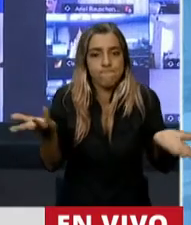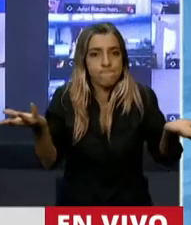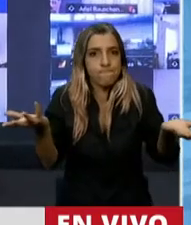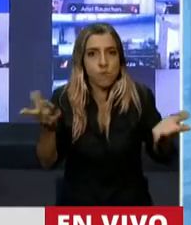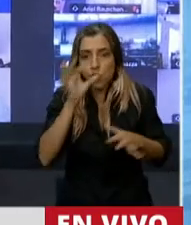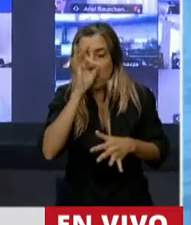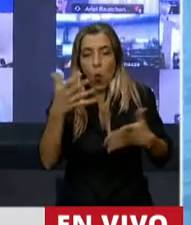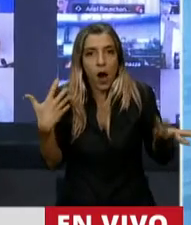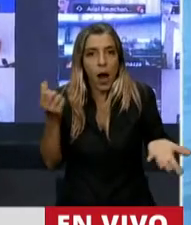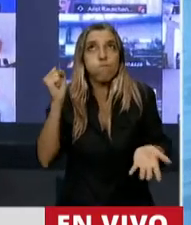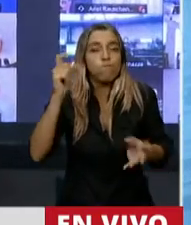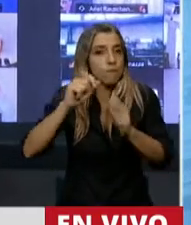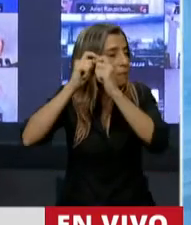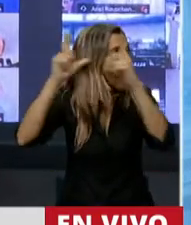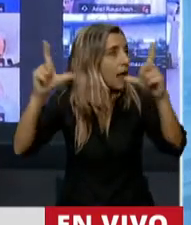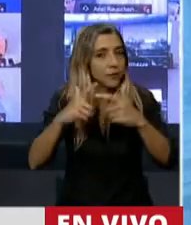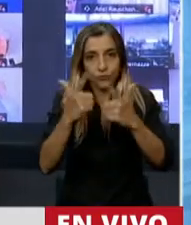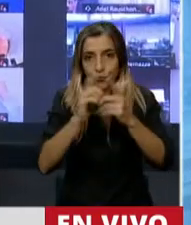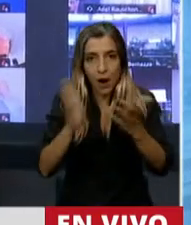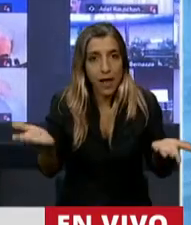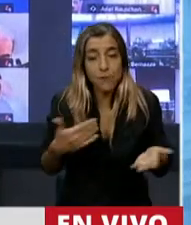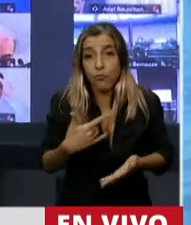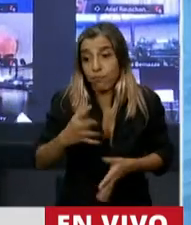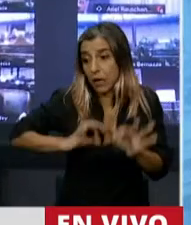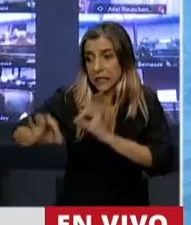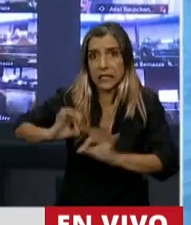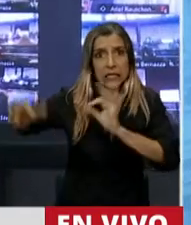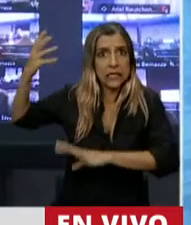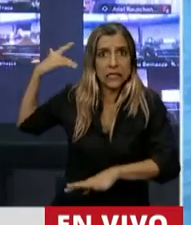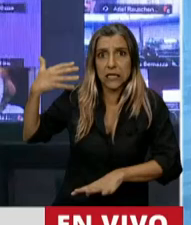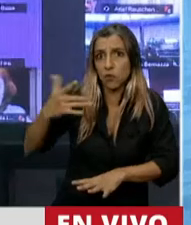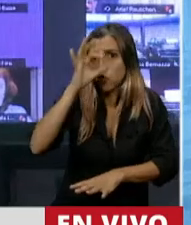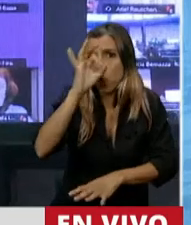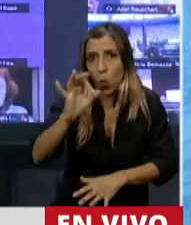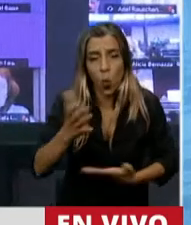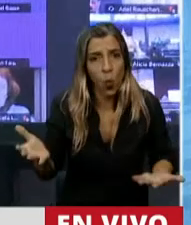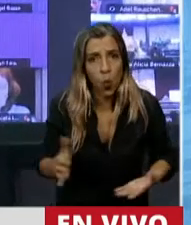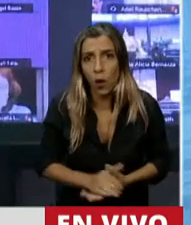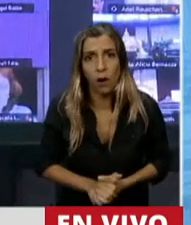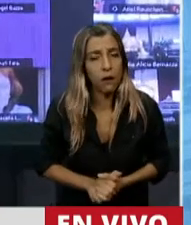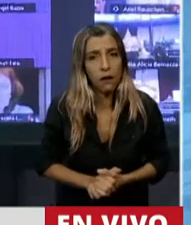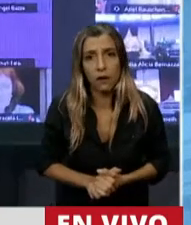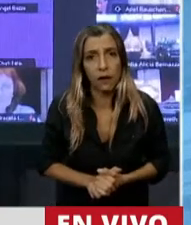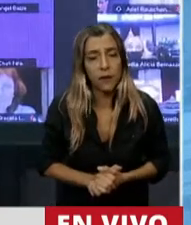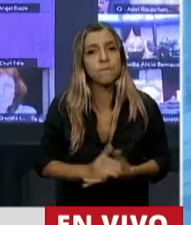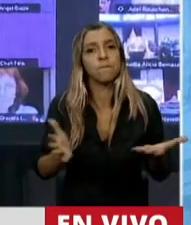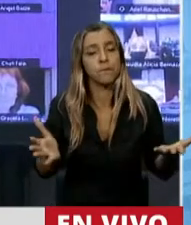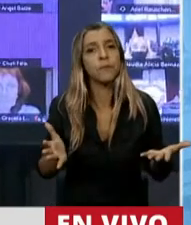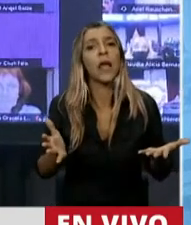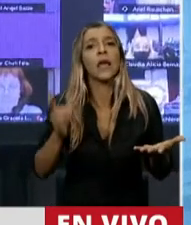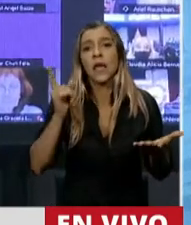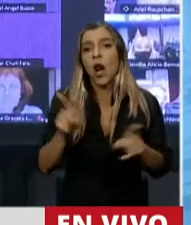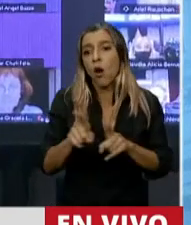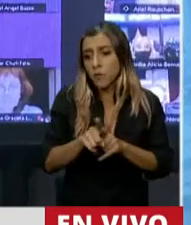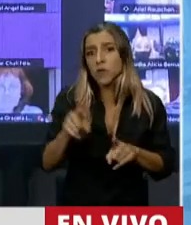es un hecho excepcional, que por siglos nunca se presentó, es que el aporte es por única vez,